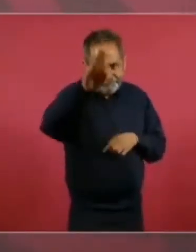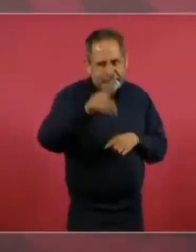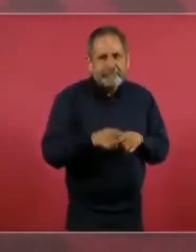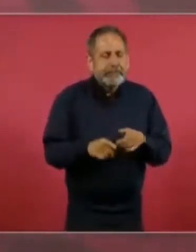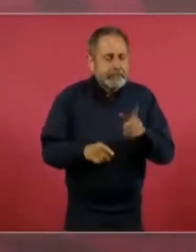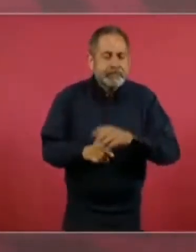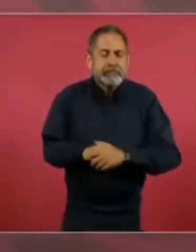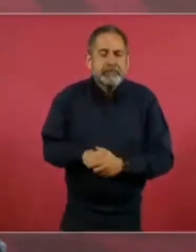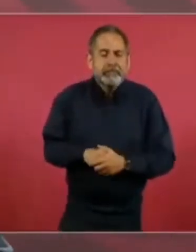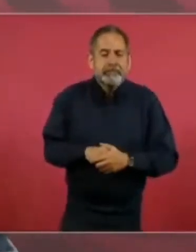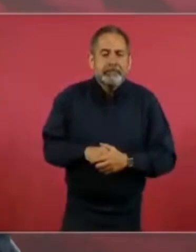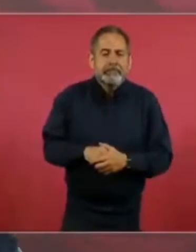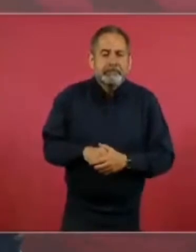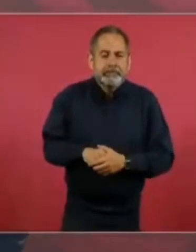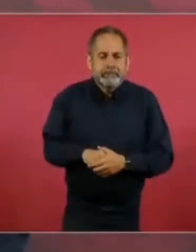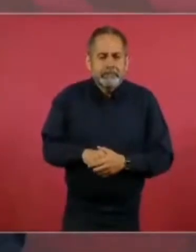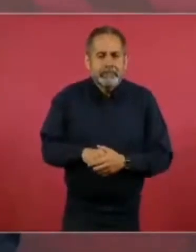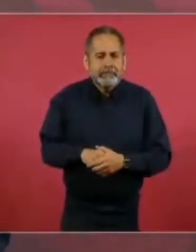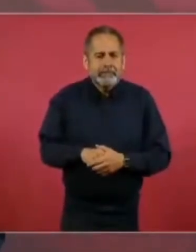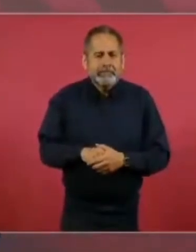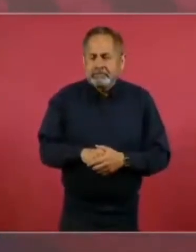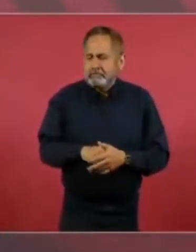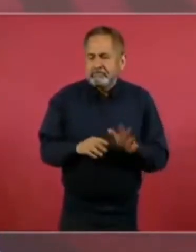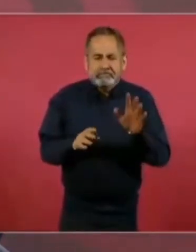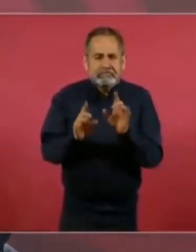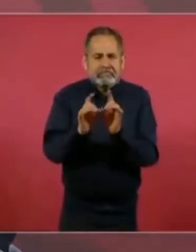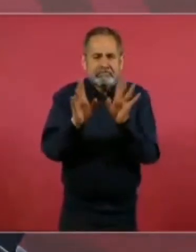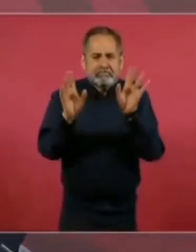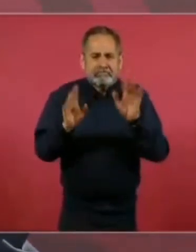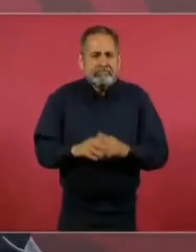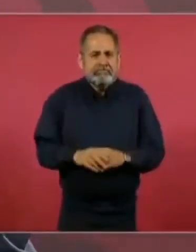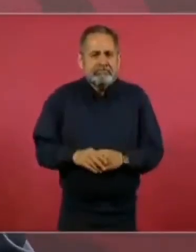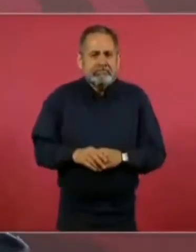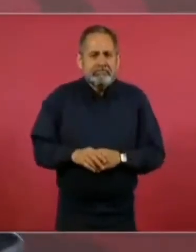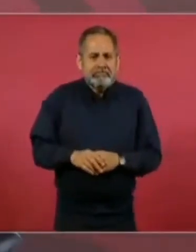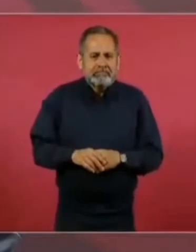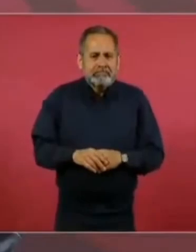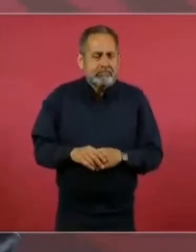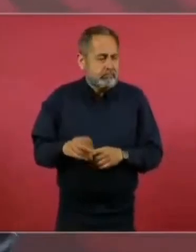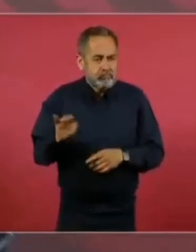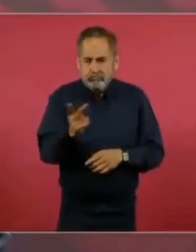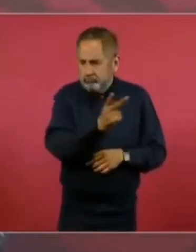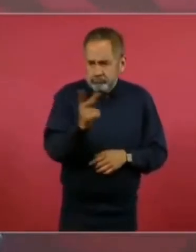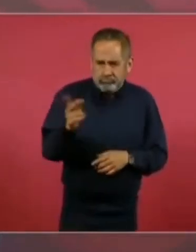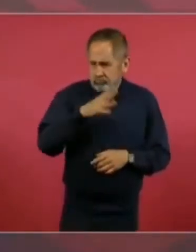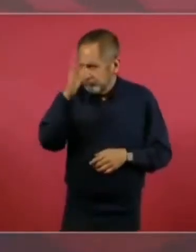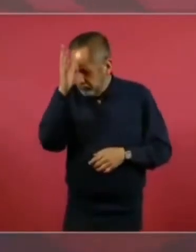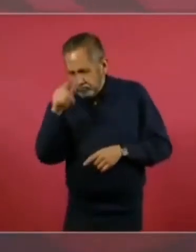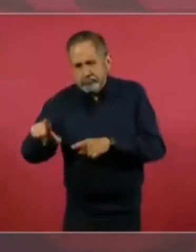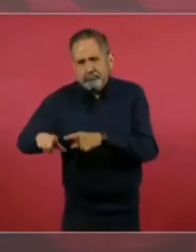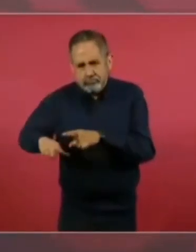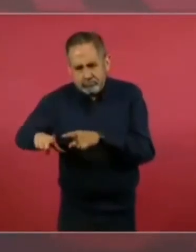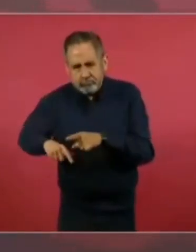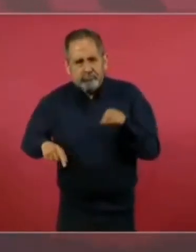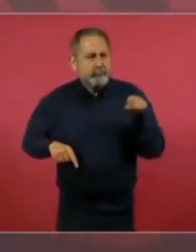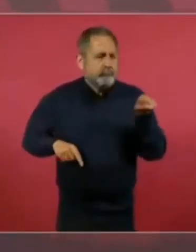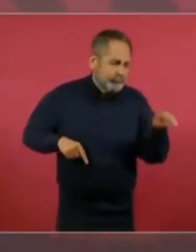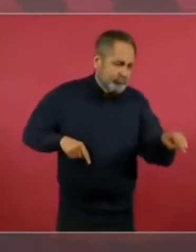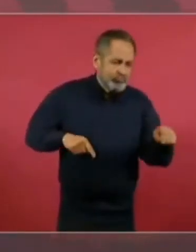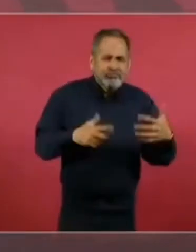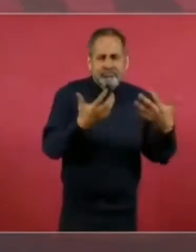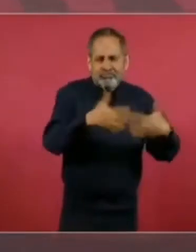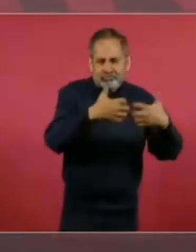y de repente habían llegado a un acuerdo de pagarle